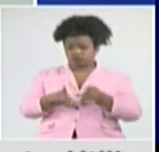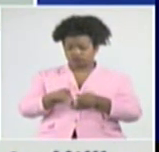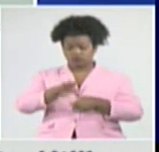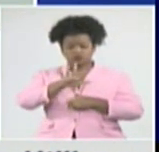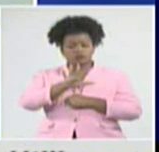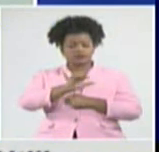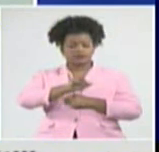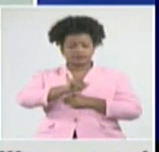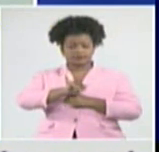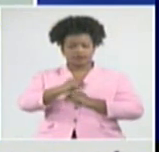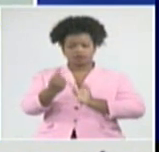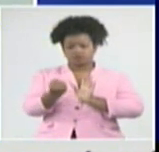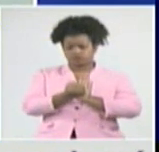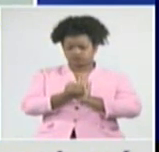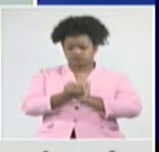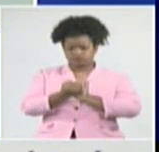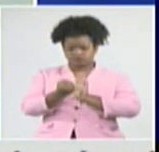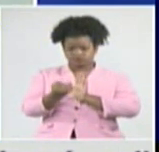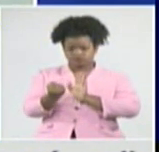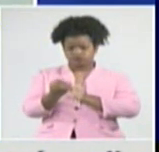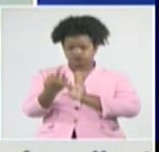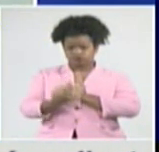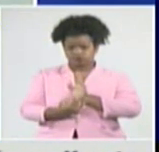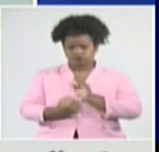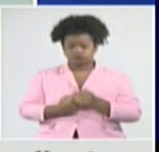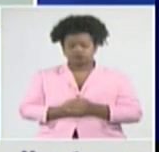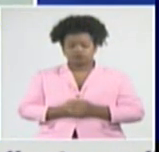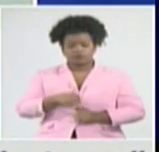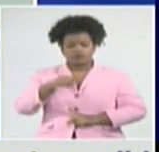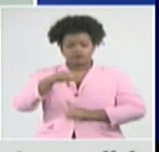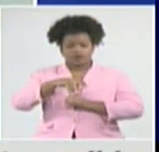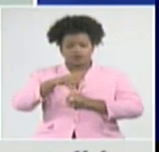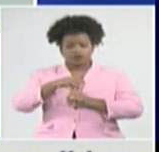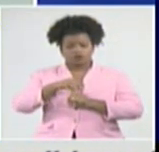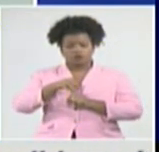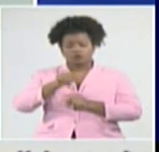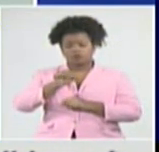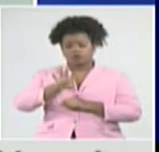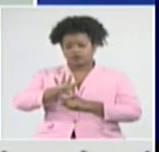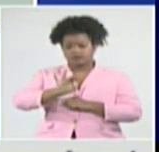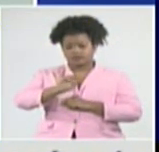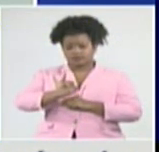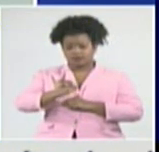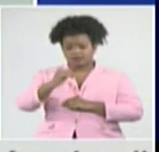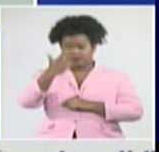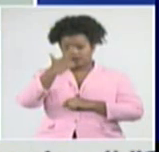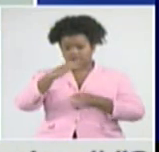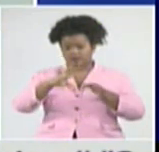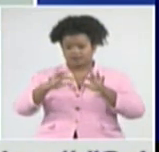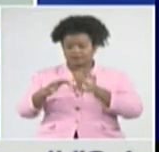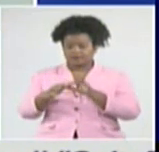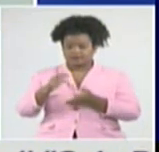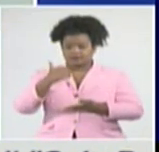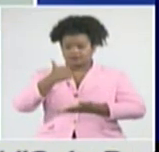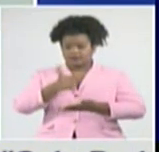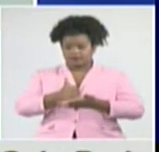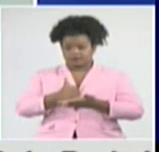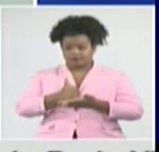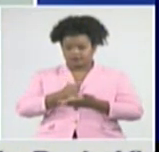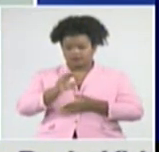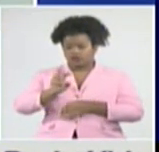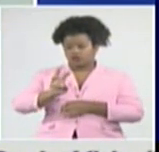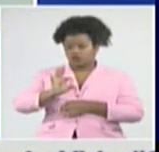confirmados en esta jornada, San Cristóbal 47, Artemisa 38, Candelaria 37,